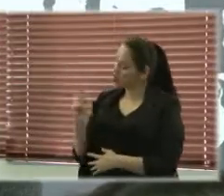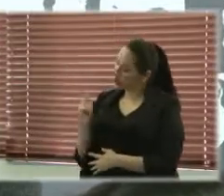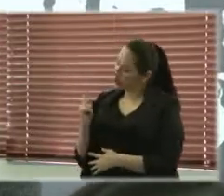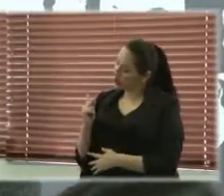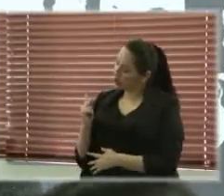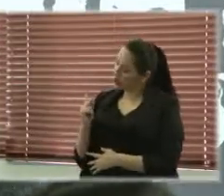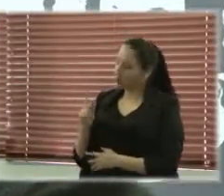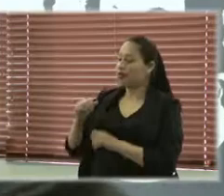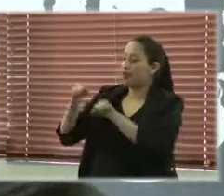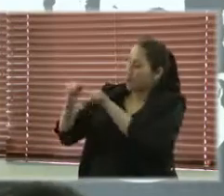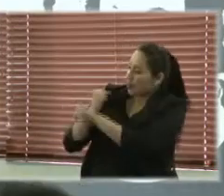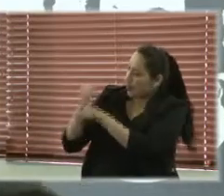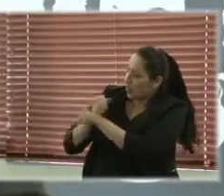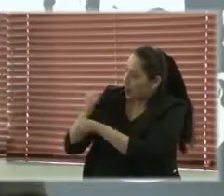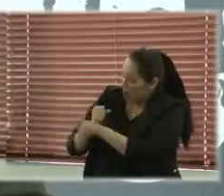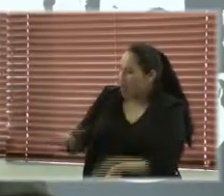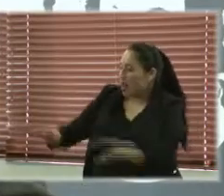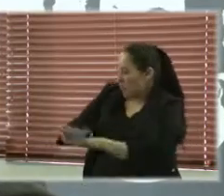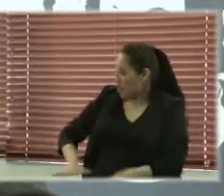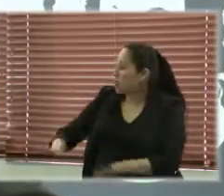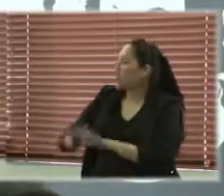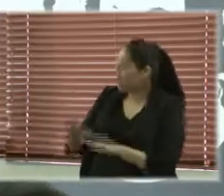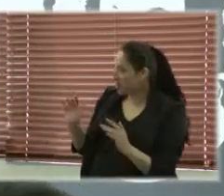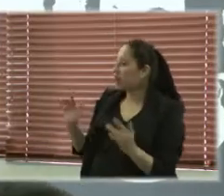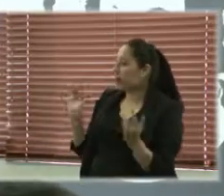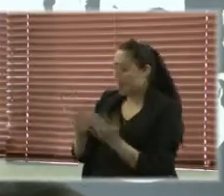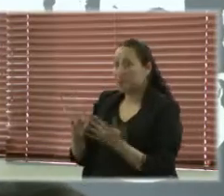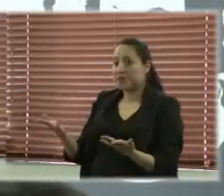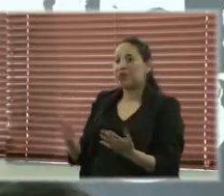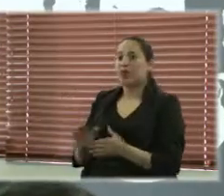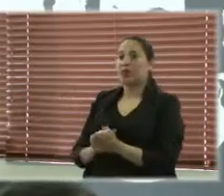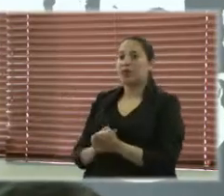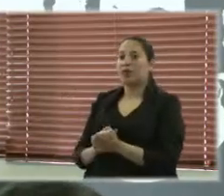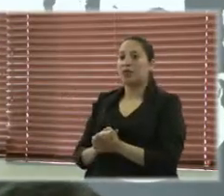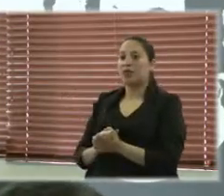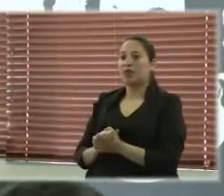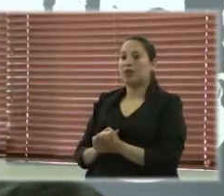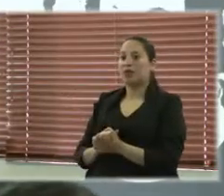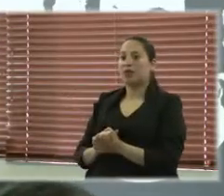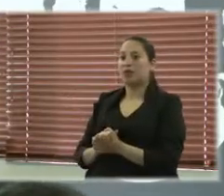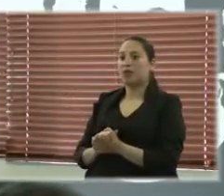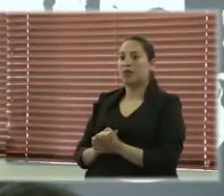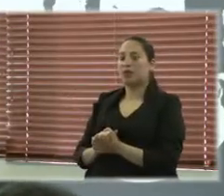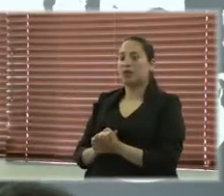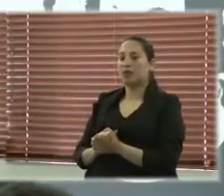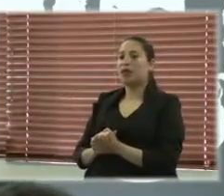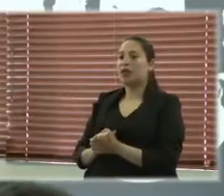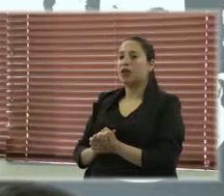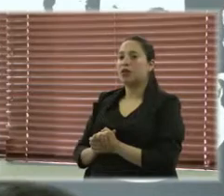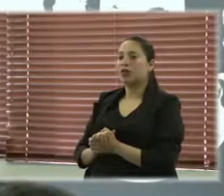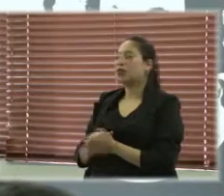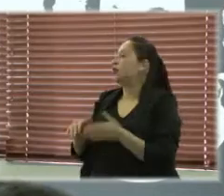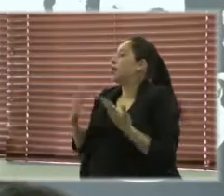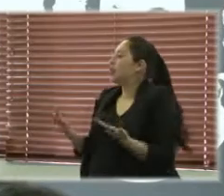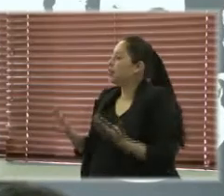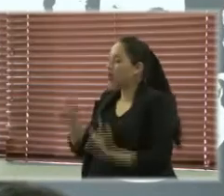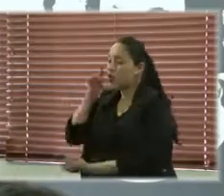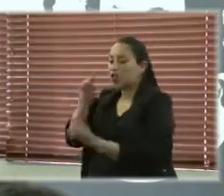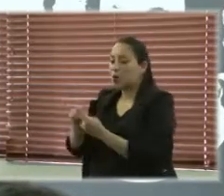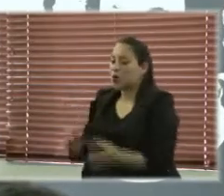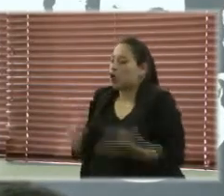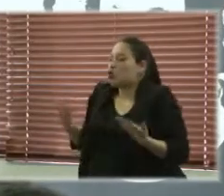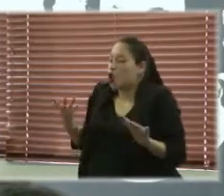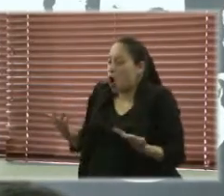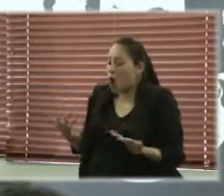Sería muy bueno empezar a desarrollar espacios de diálogo, conversación, mirar cómo podemos motivar este tema.